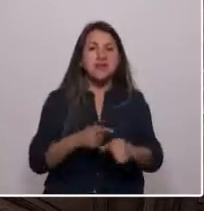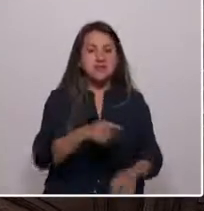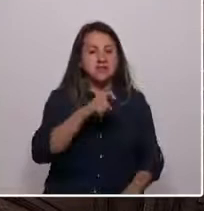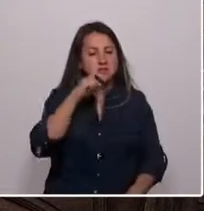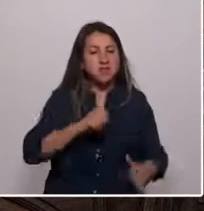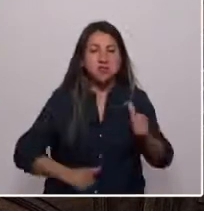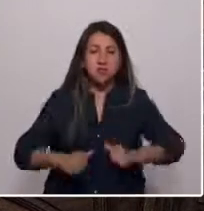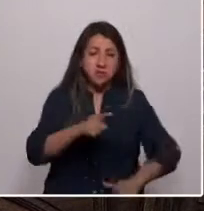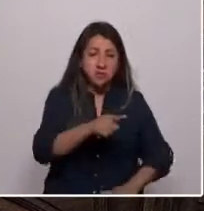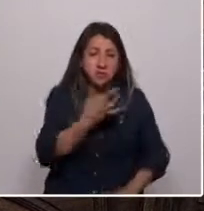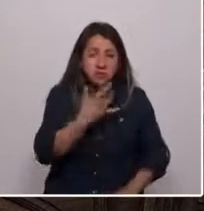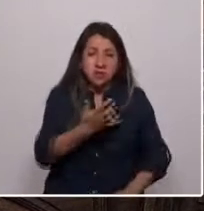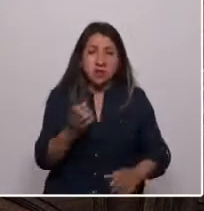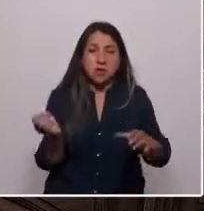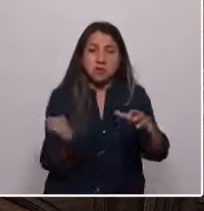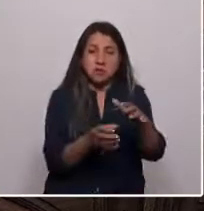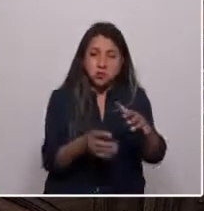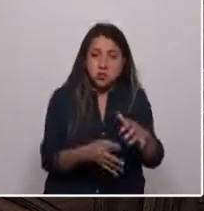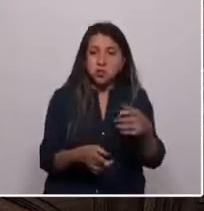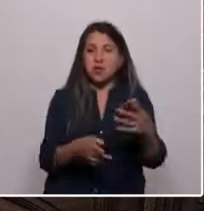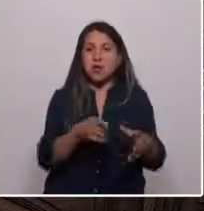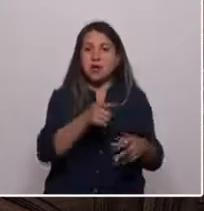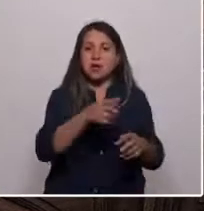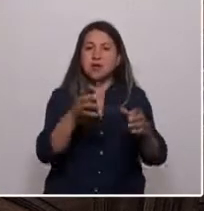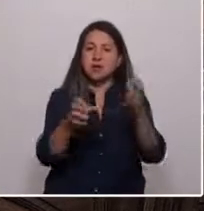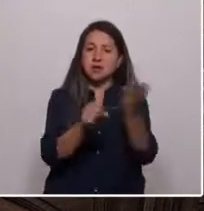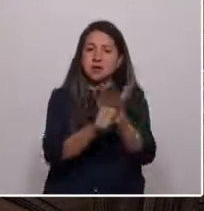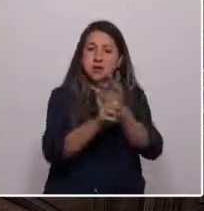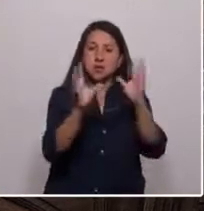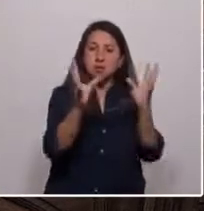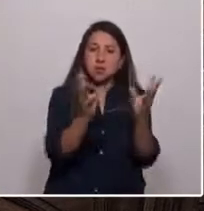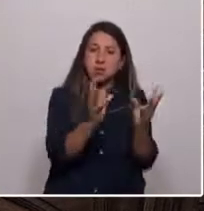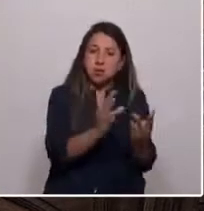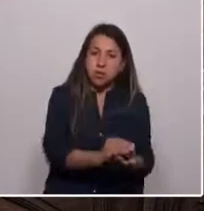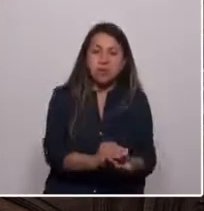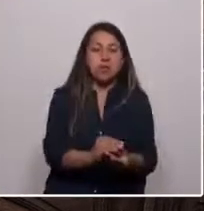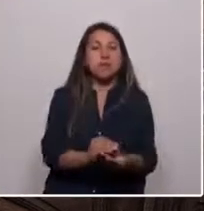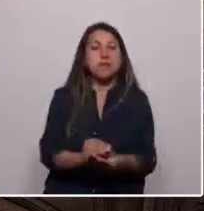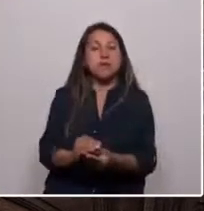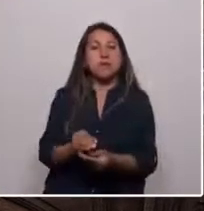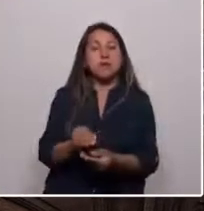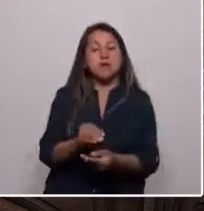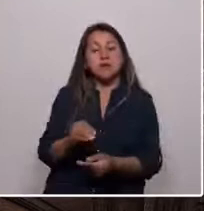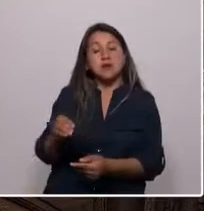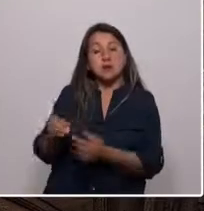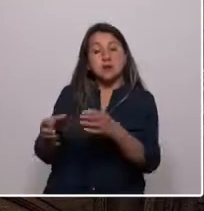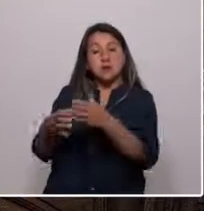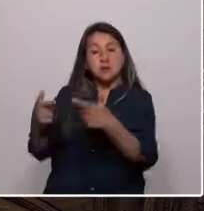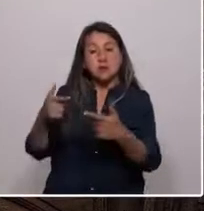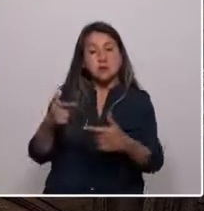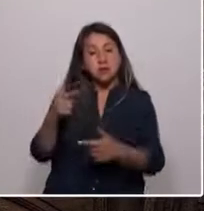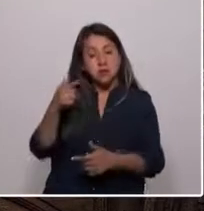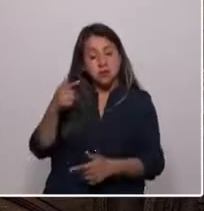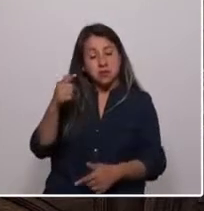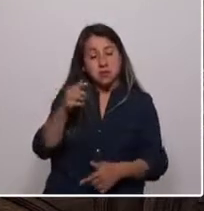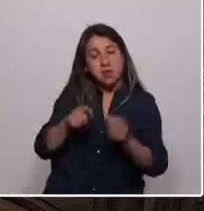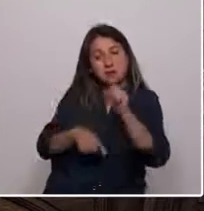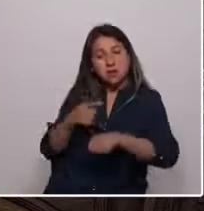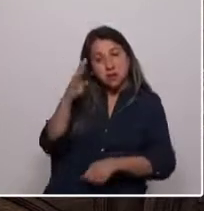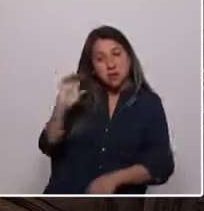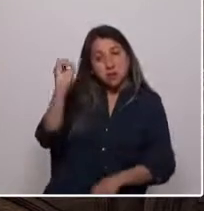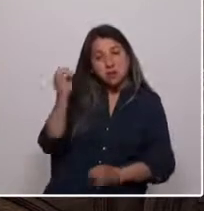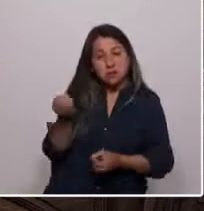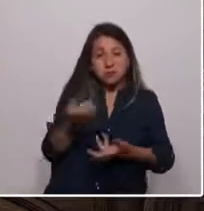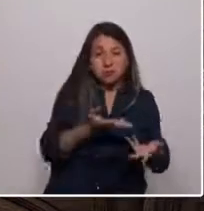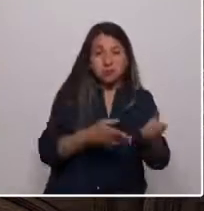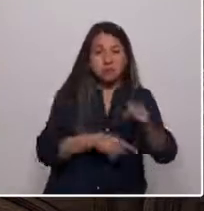fiscalización efectiva. La evaluación de proyectos no valora la opinión de las comunidades. No existe ordenamiento territorial ni planificación